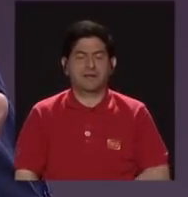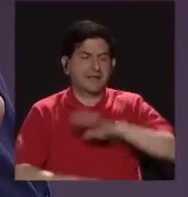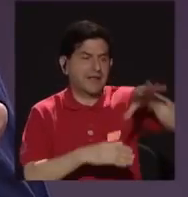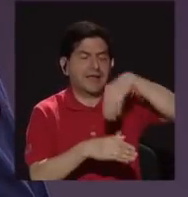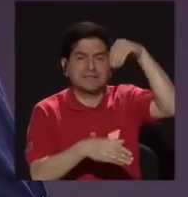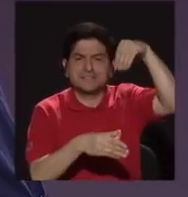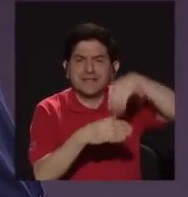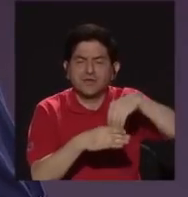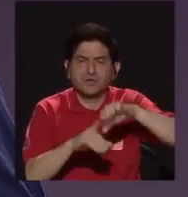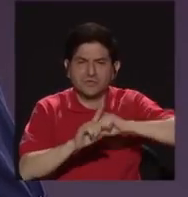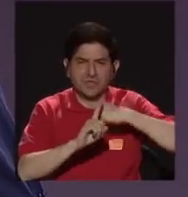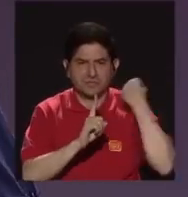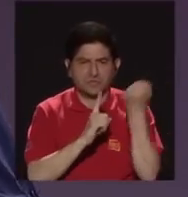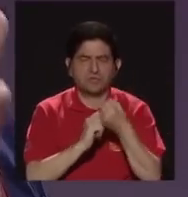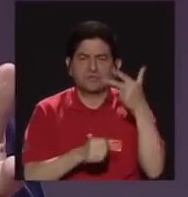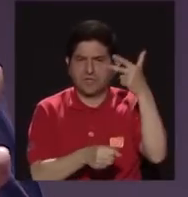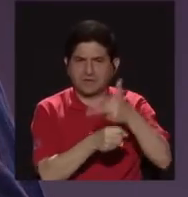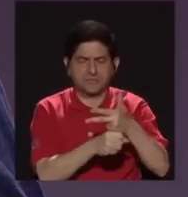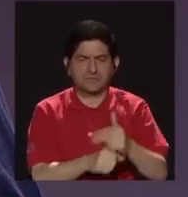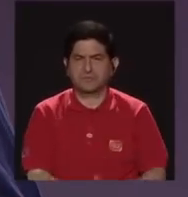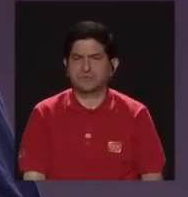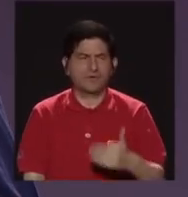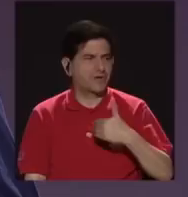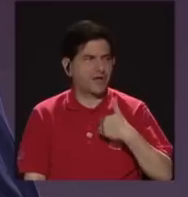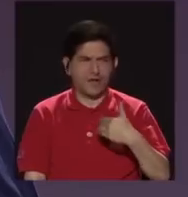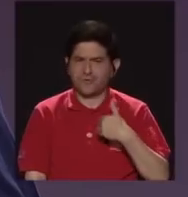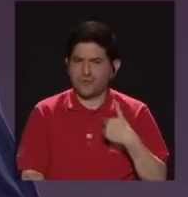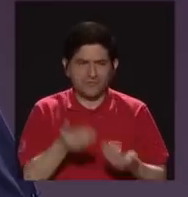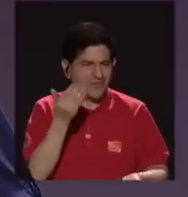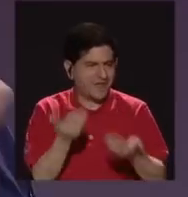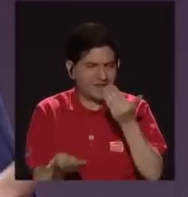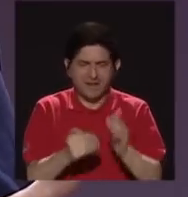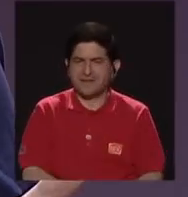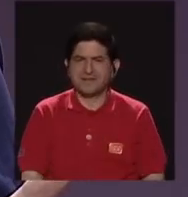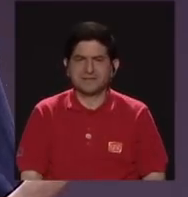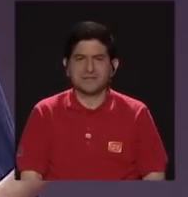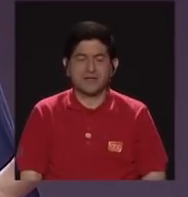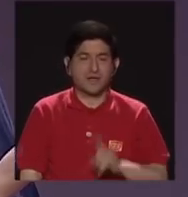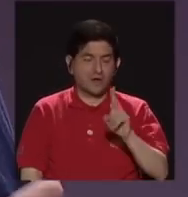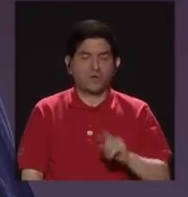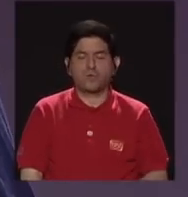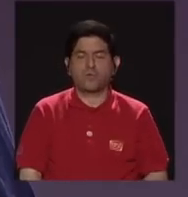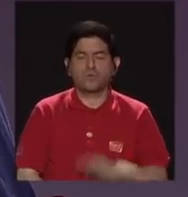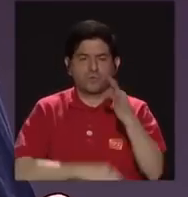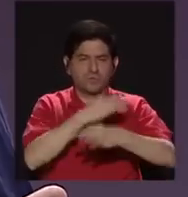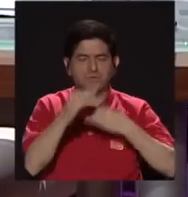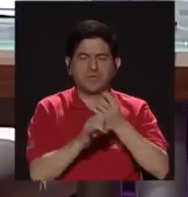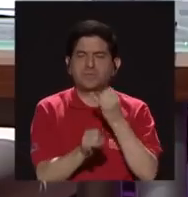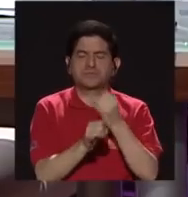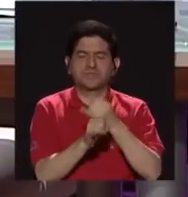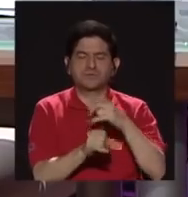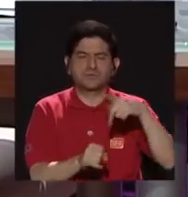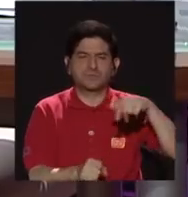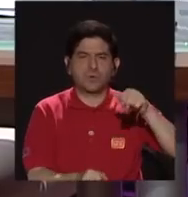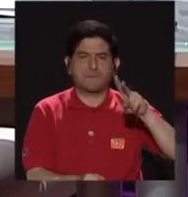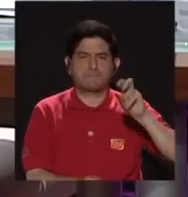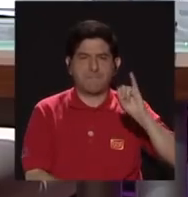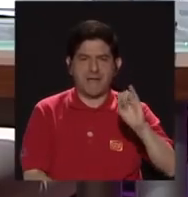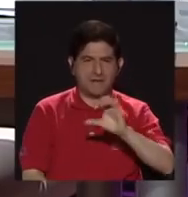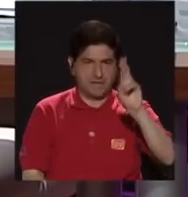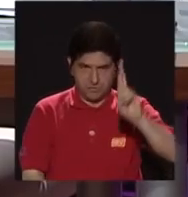contexto de lo que es Guatemala, que no tiene, por ejemplo, un patronato nacional de la infancia, como en Costa Rica, ¿no?